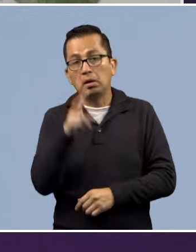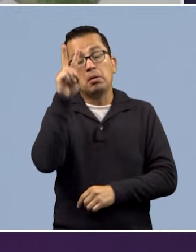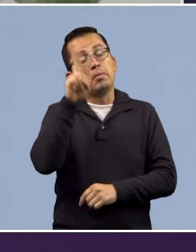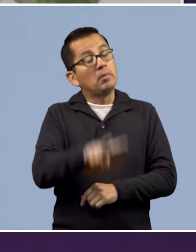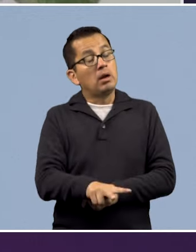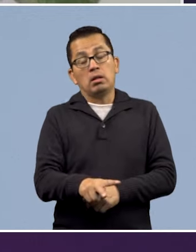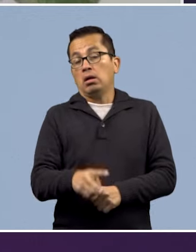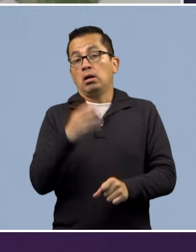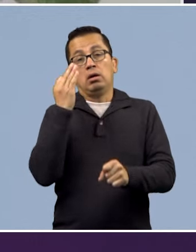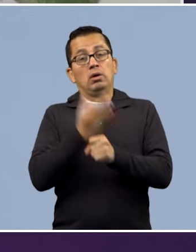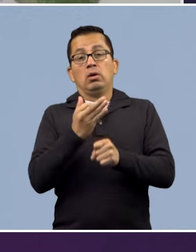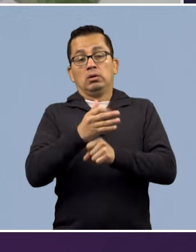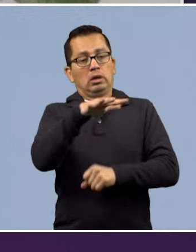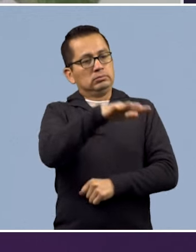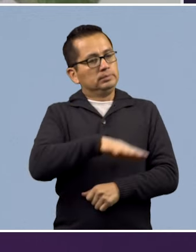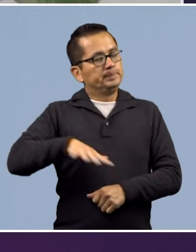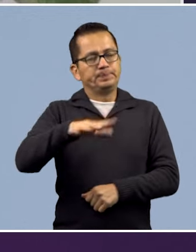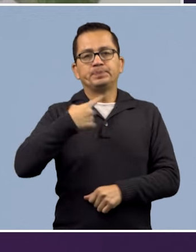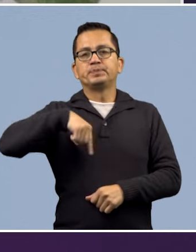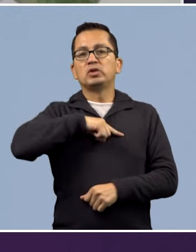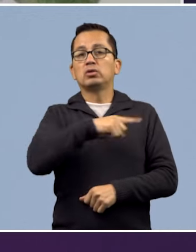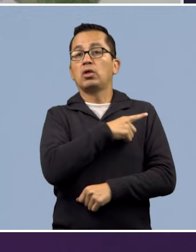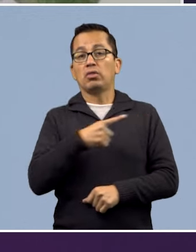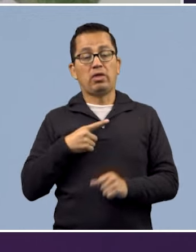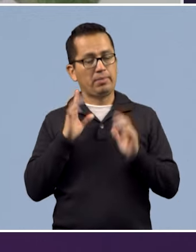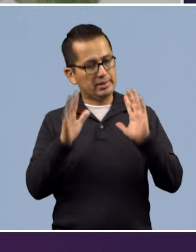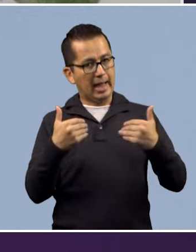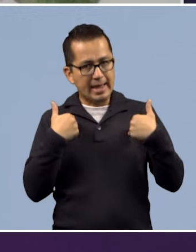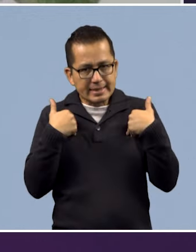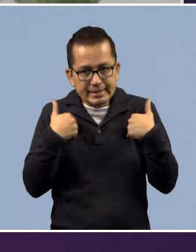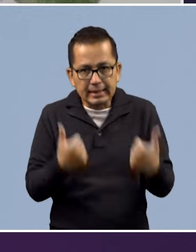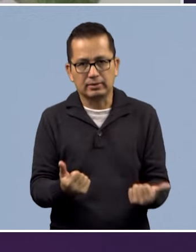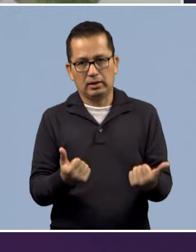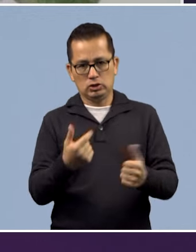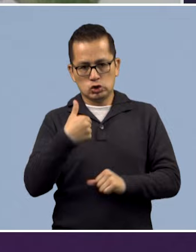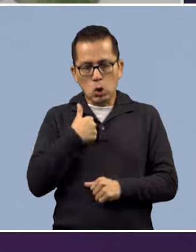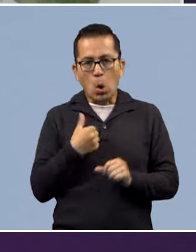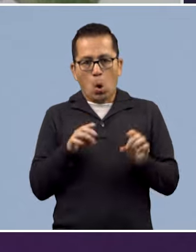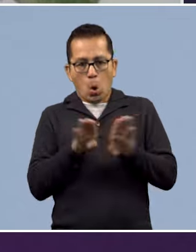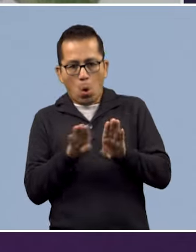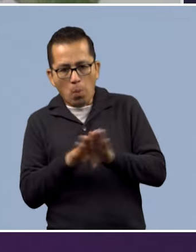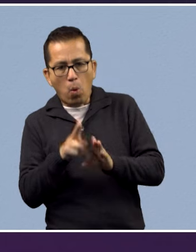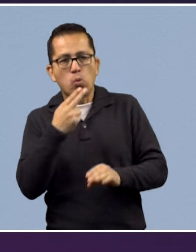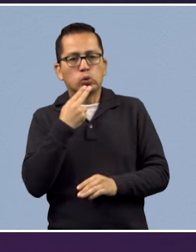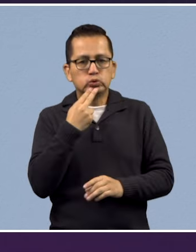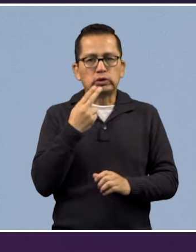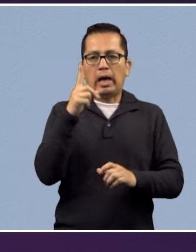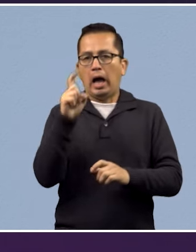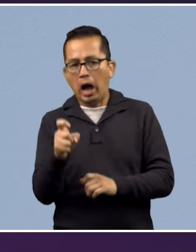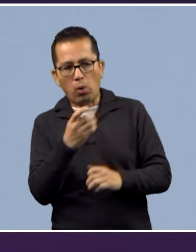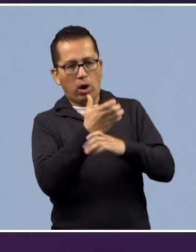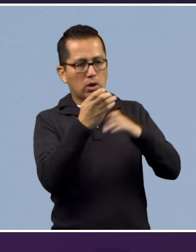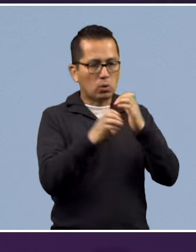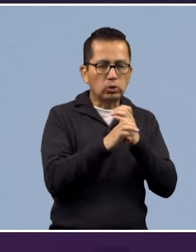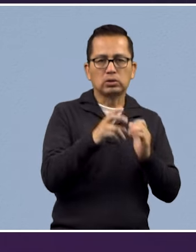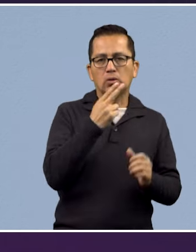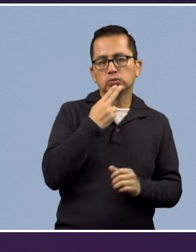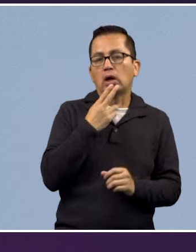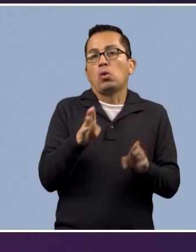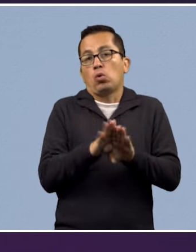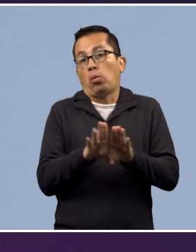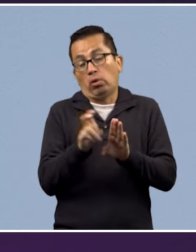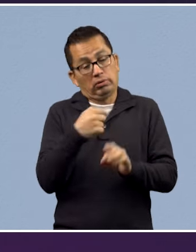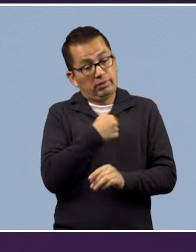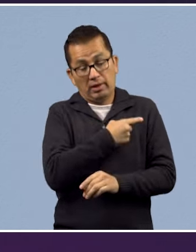Bueno, pues el panorama es que es hora de que hagamos conciencia de nuestros hábitos de consumo en general, ¿no? Y,